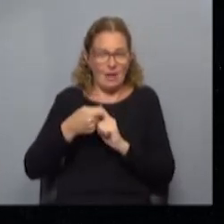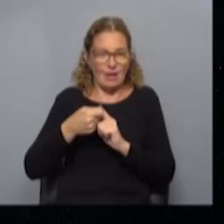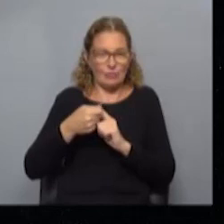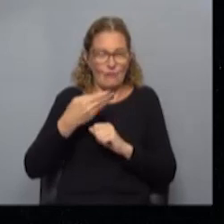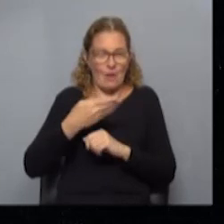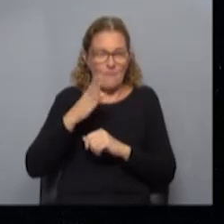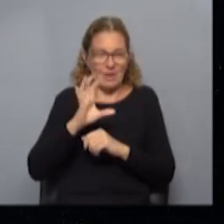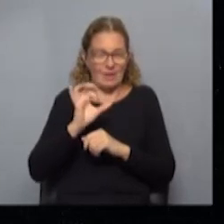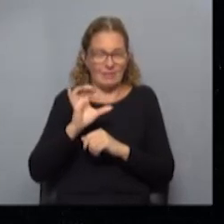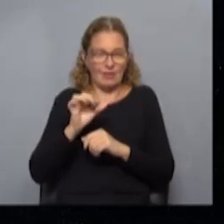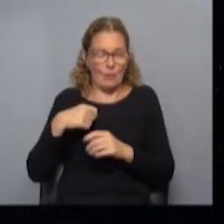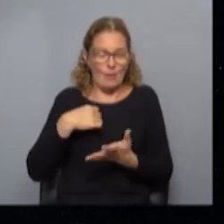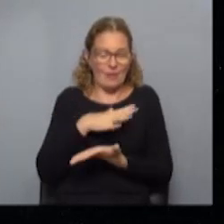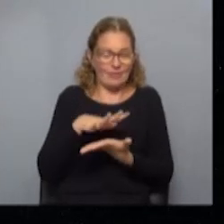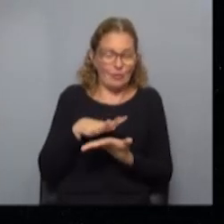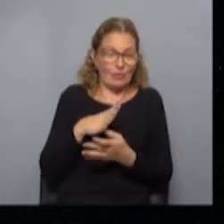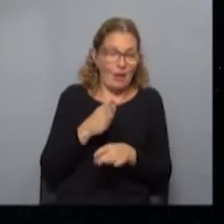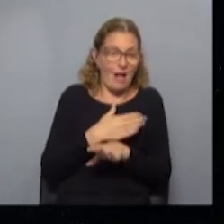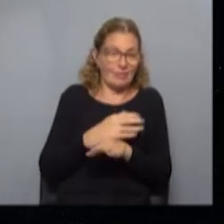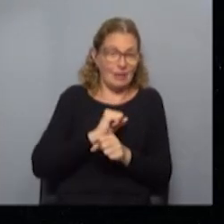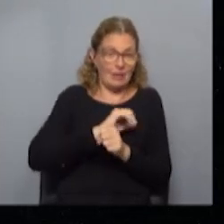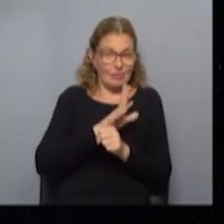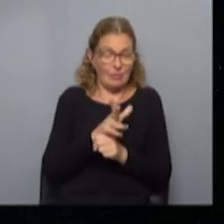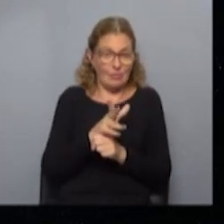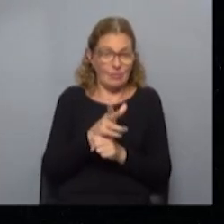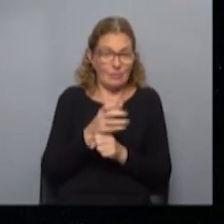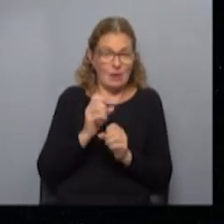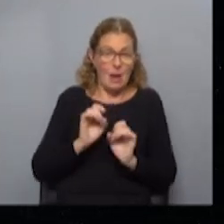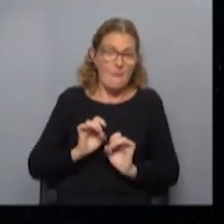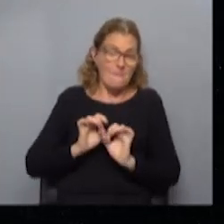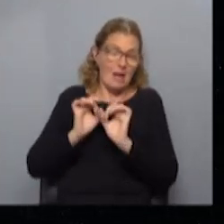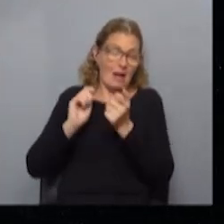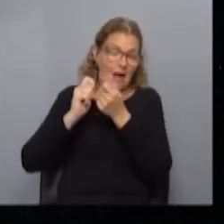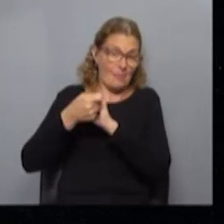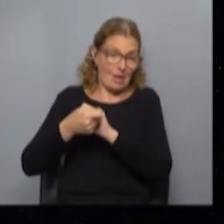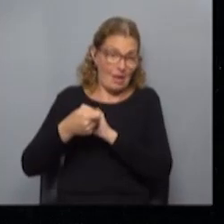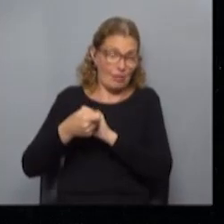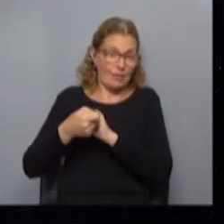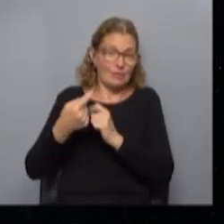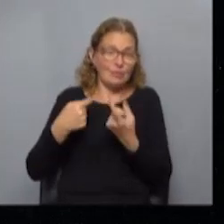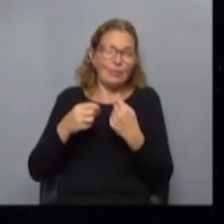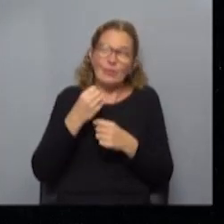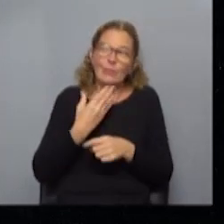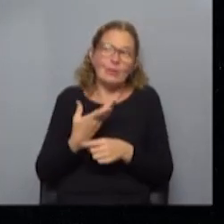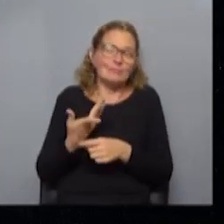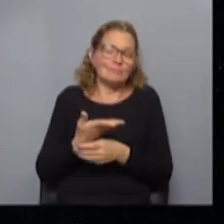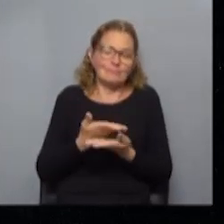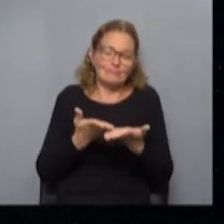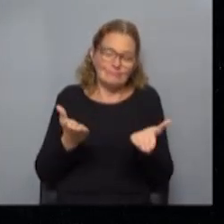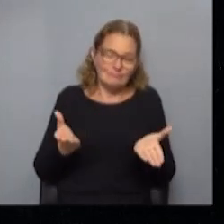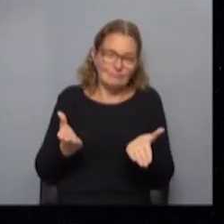social cuando en la misma situación prepandemia no hubiera mandado gente al seguro de paro entonces bueno tenemos